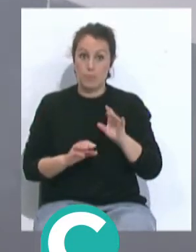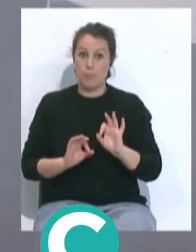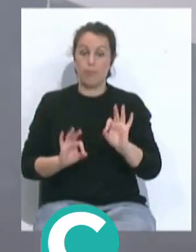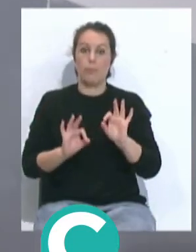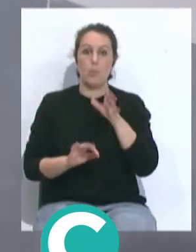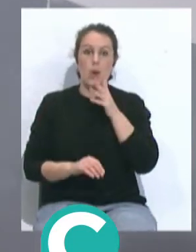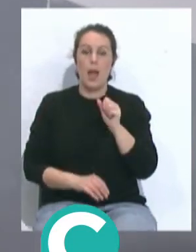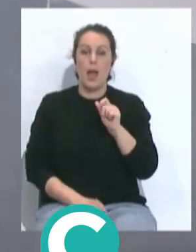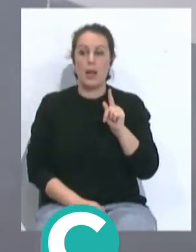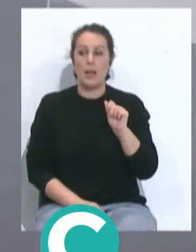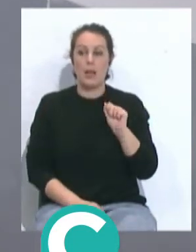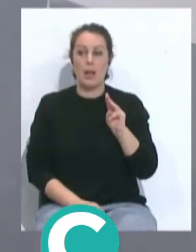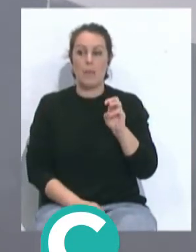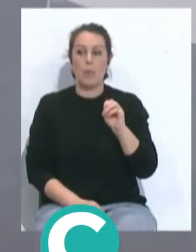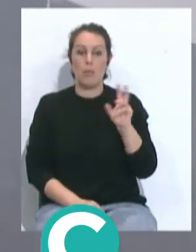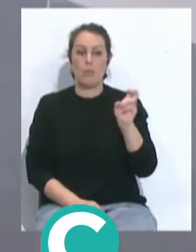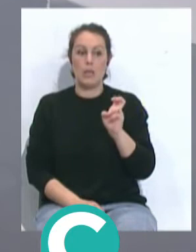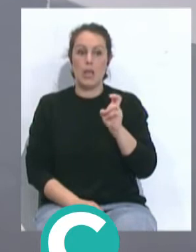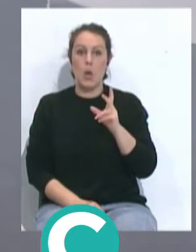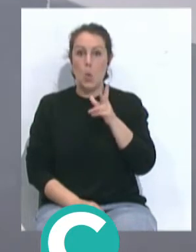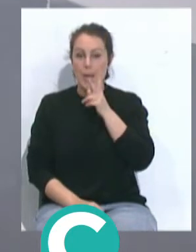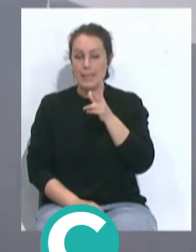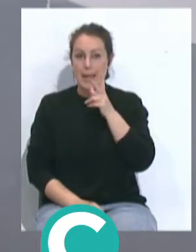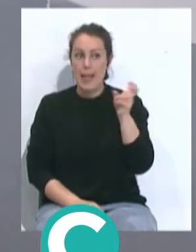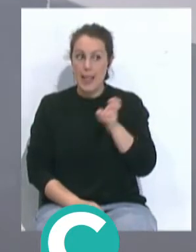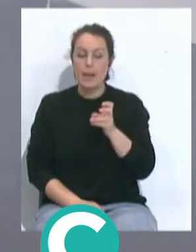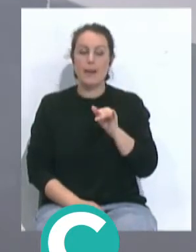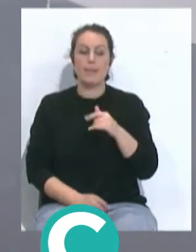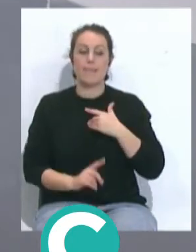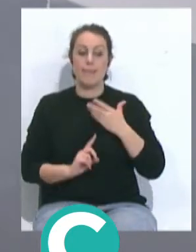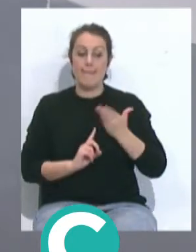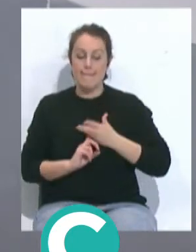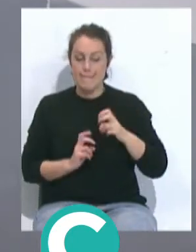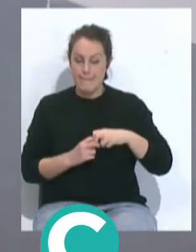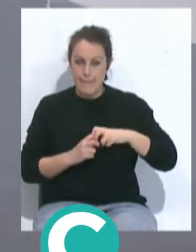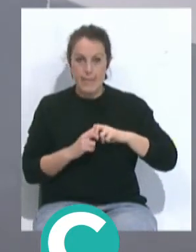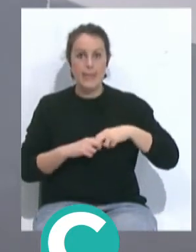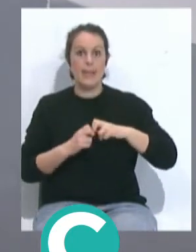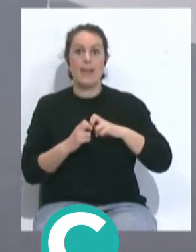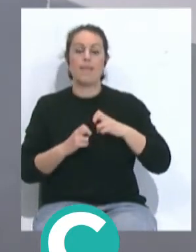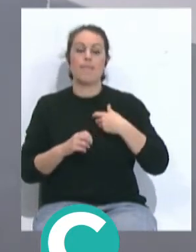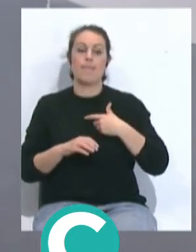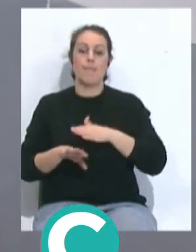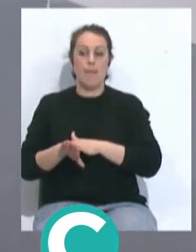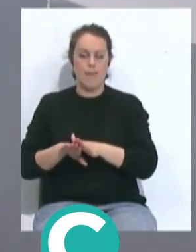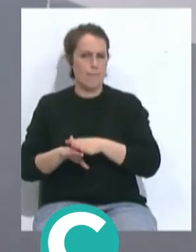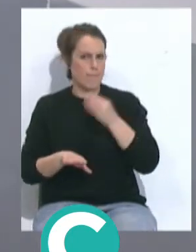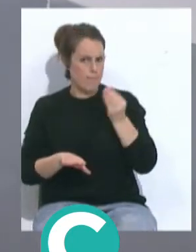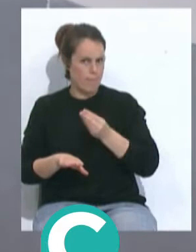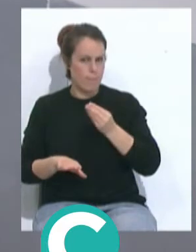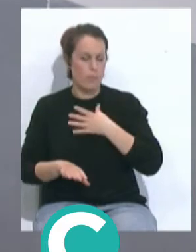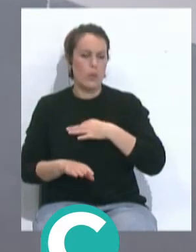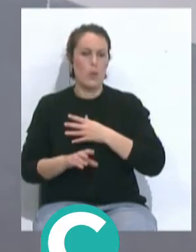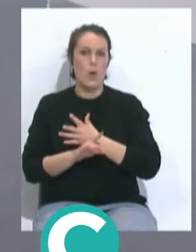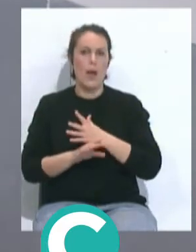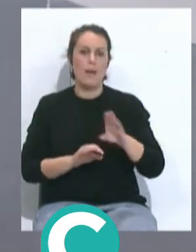Carlos Acapó llegó procedente del Huesca, llegaba con una lesión de rodilla, era un buen lateral derecho, podía